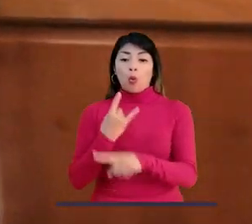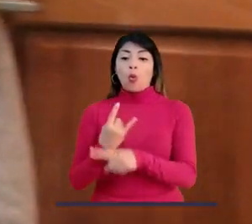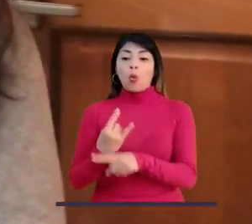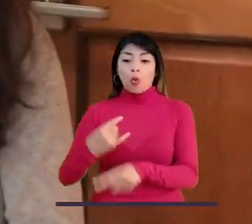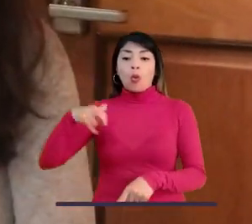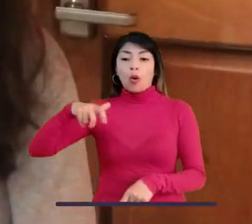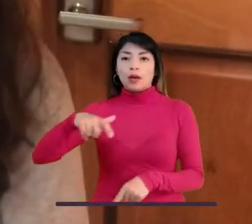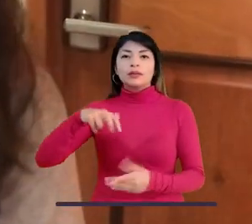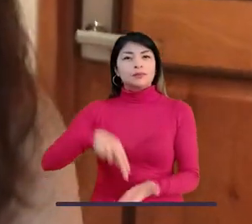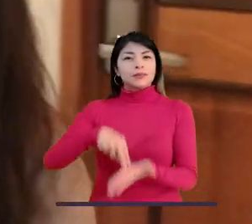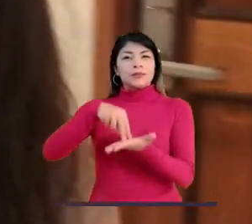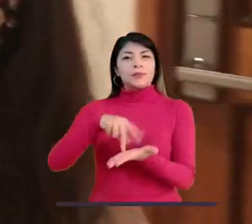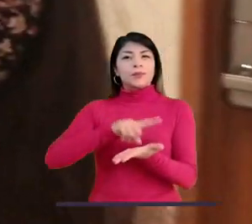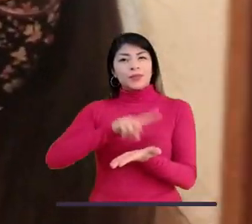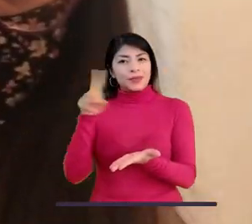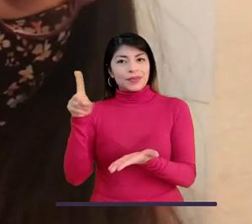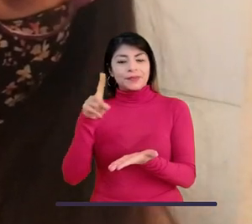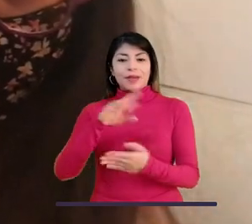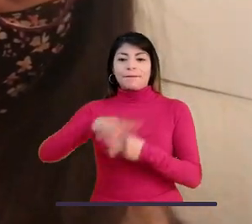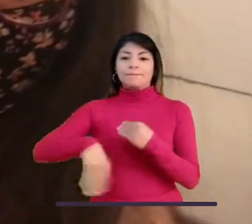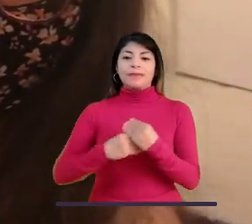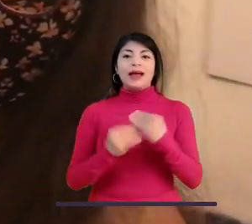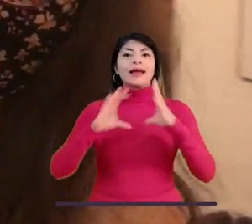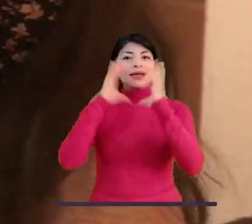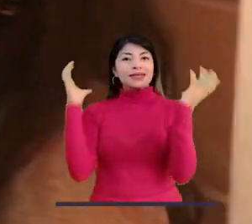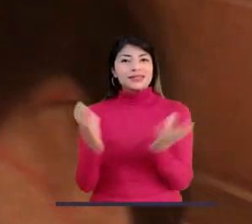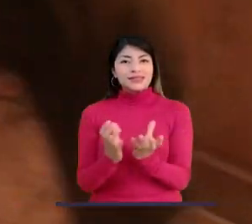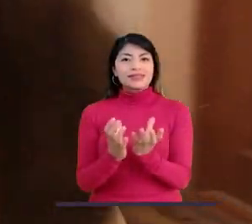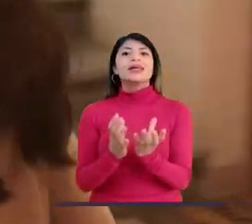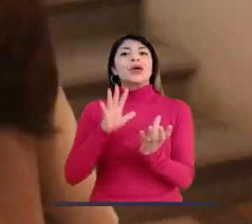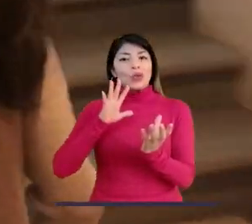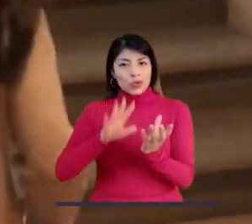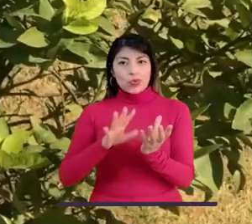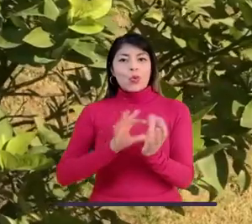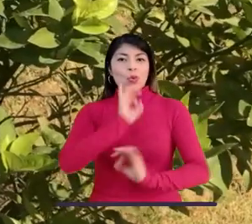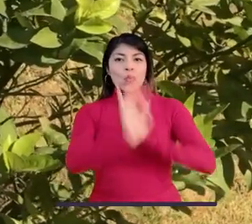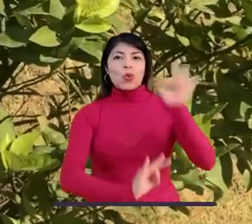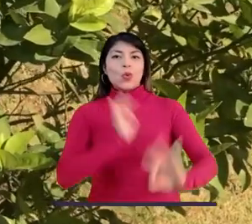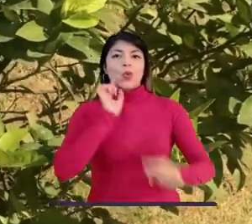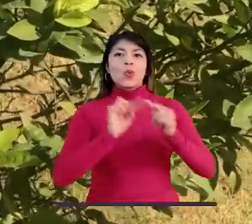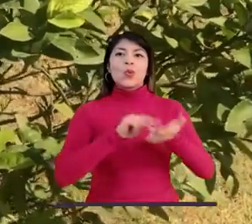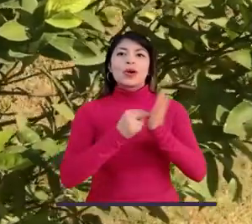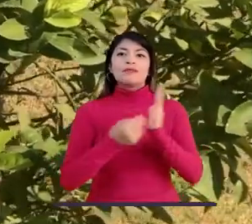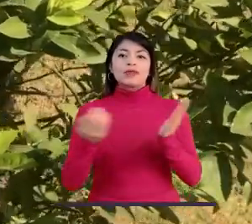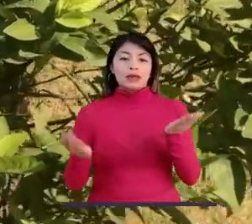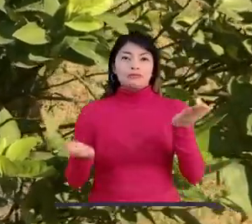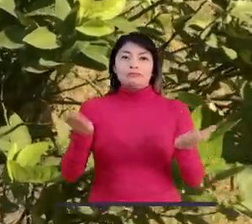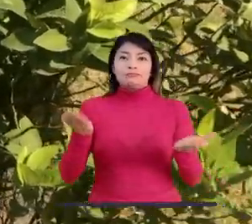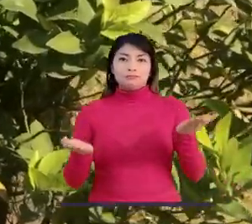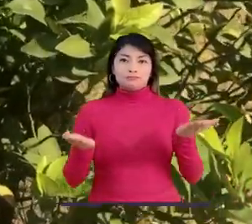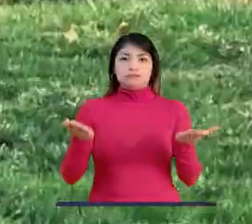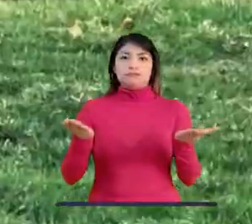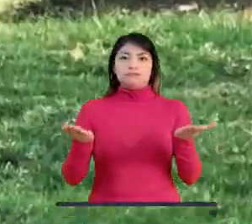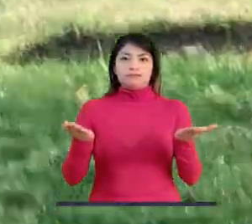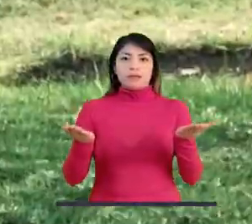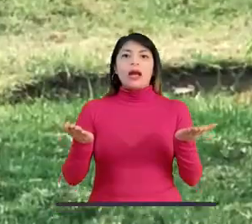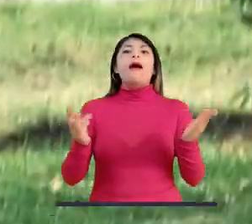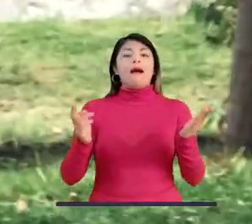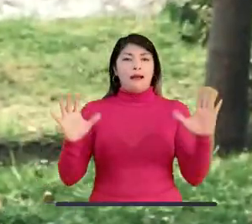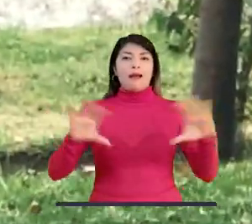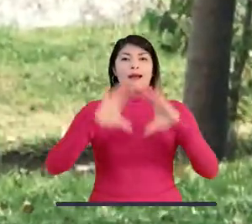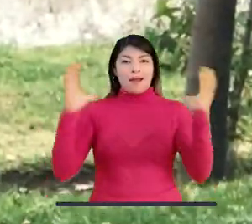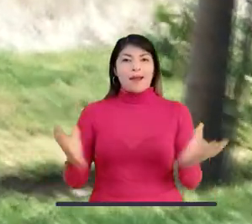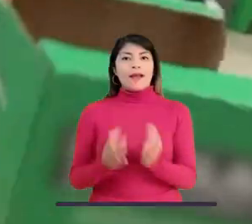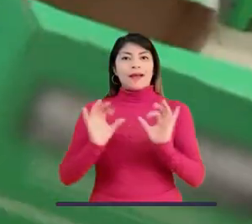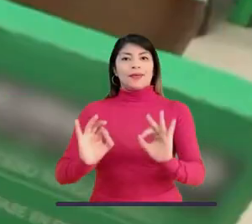para no utilizar el elevador. Cuidar el planeta Tierra es muy importante para mantener el equilibrio